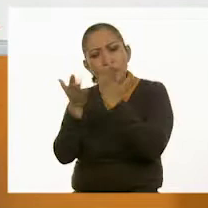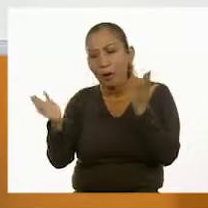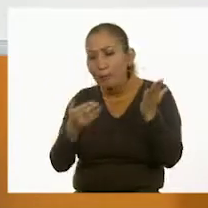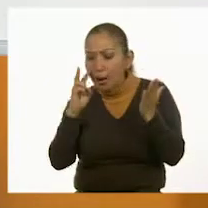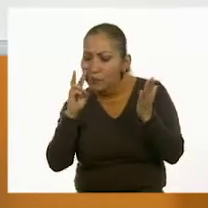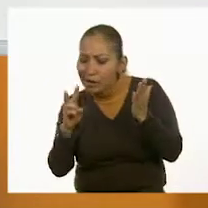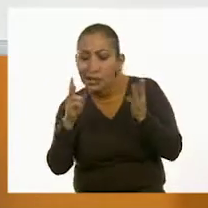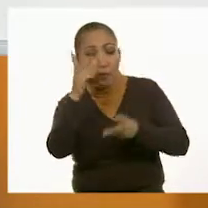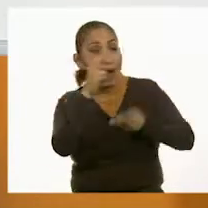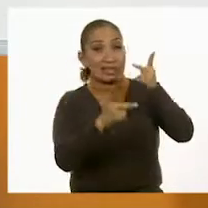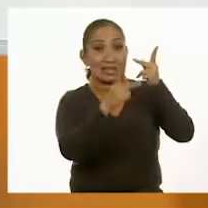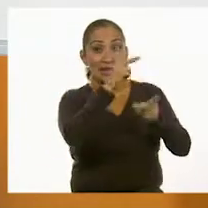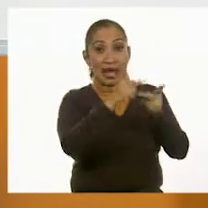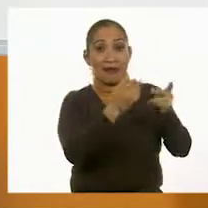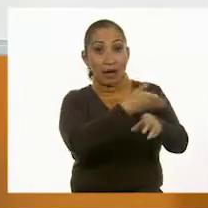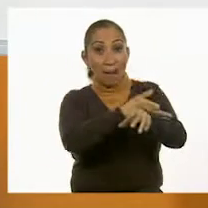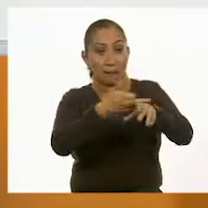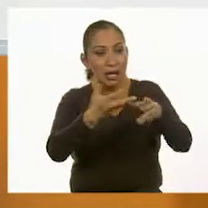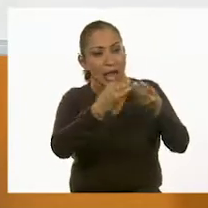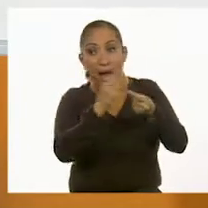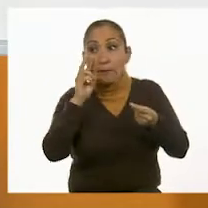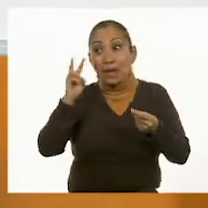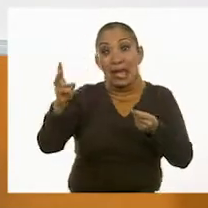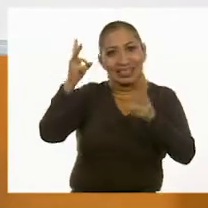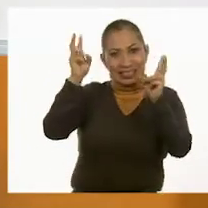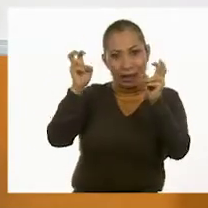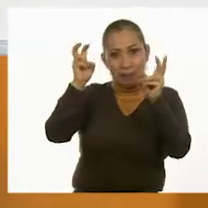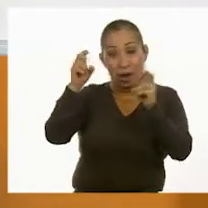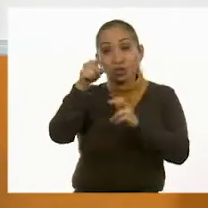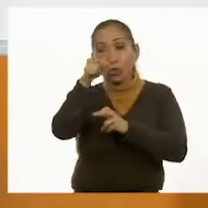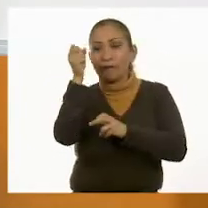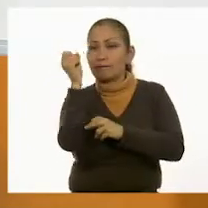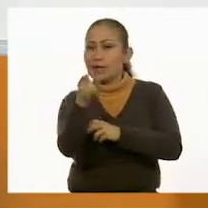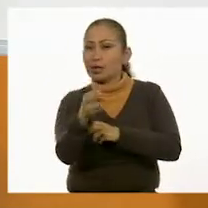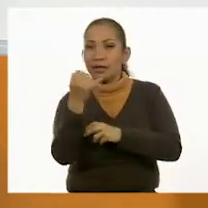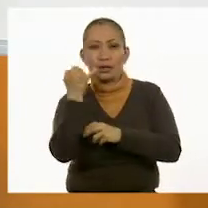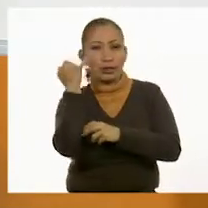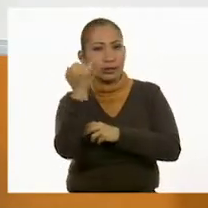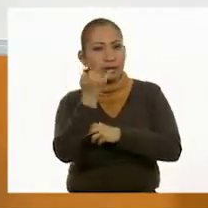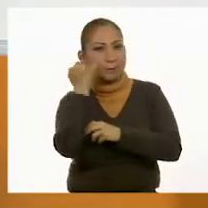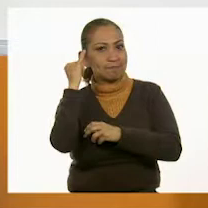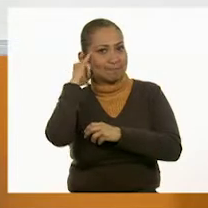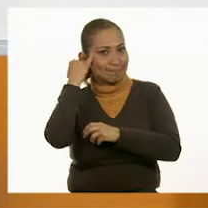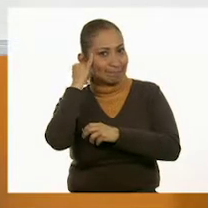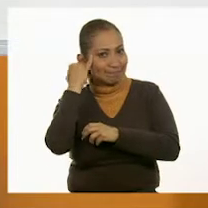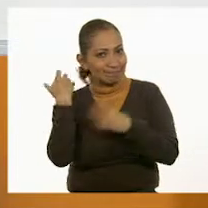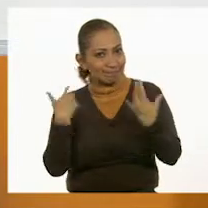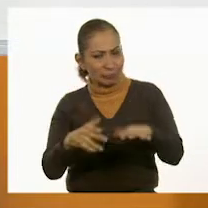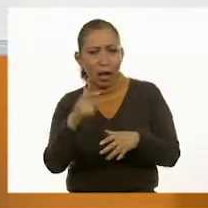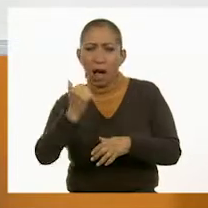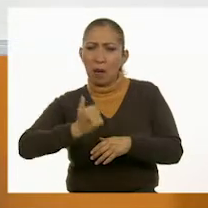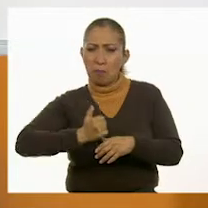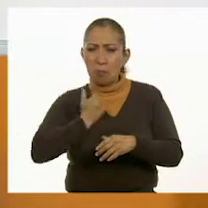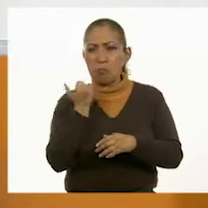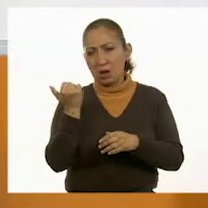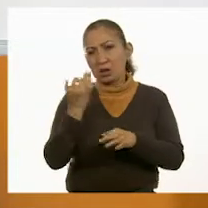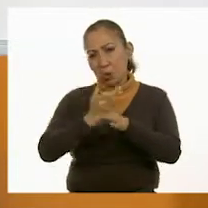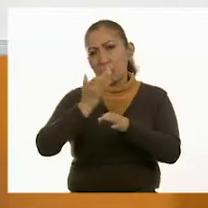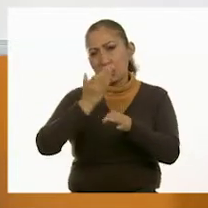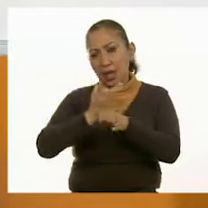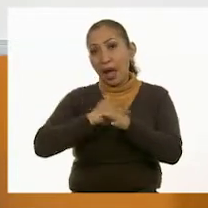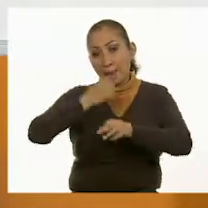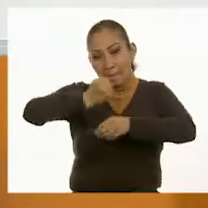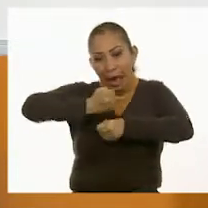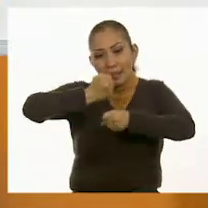y comenta el tema de hoy con tu familia. Si tienes la fortuna de hablar una lengua indígena, aprovecha también este momento